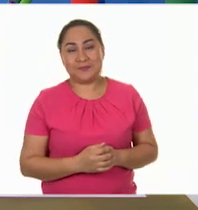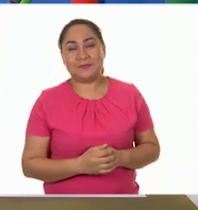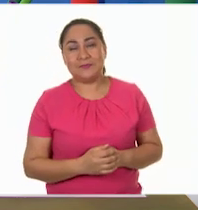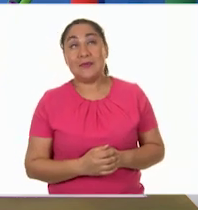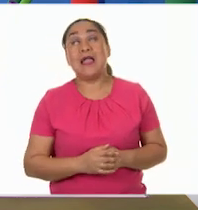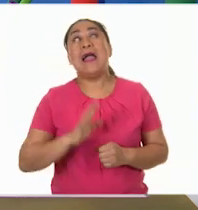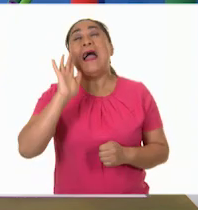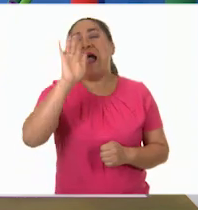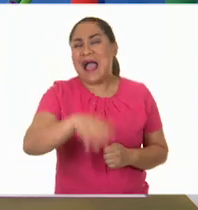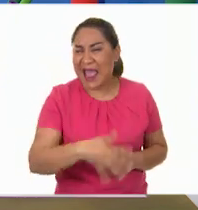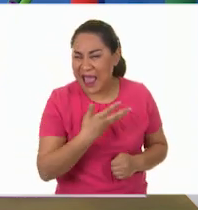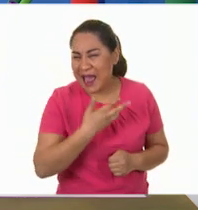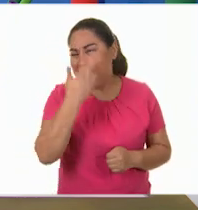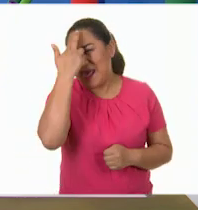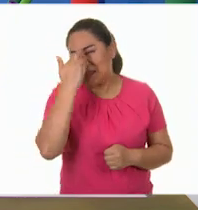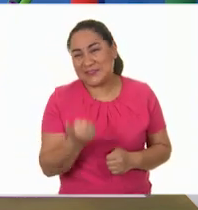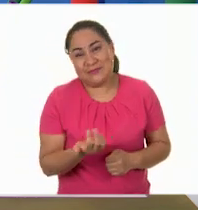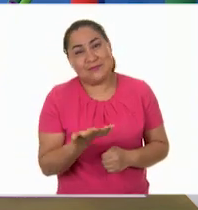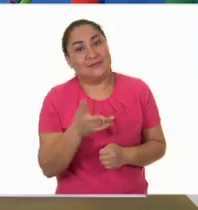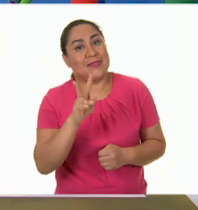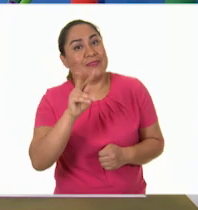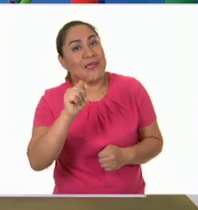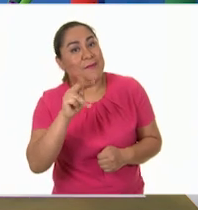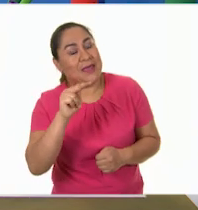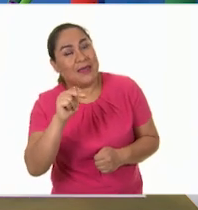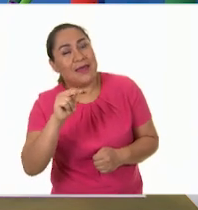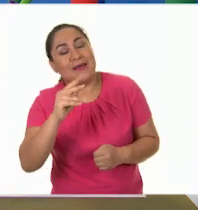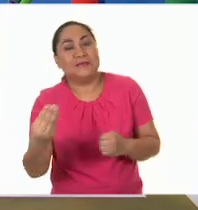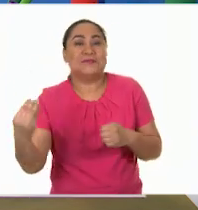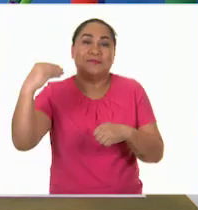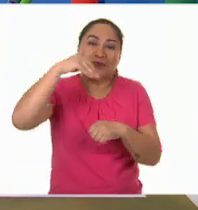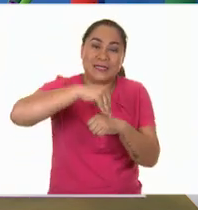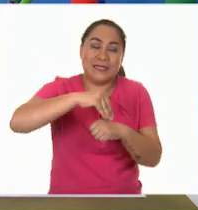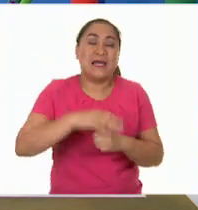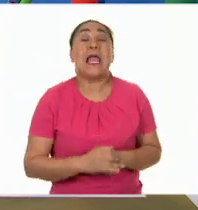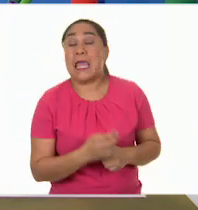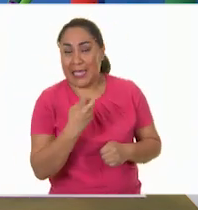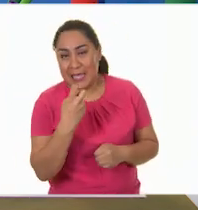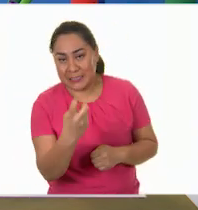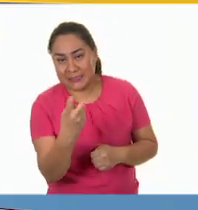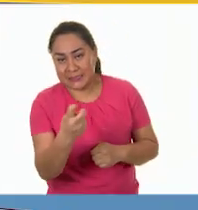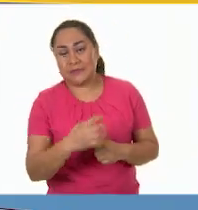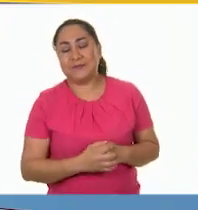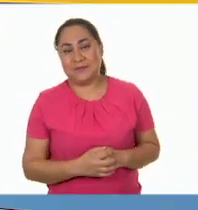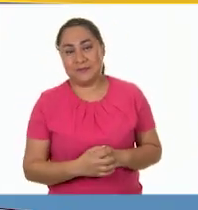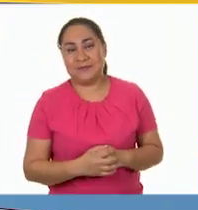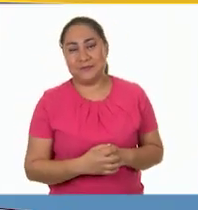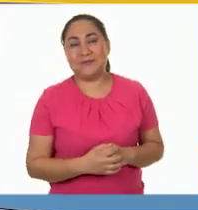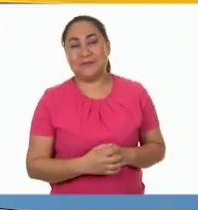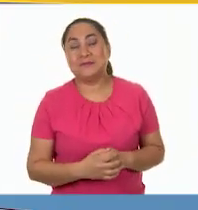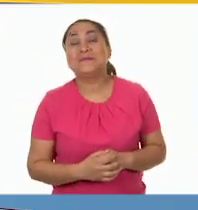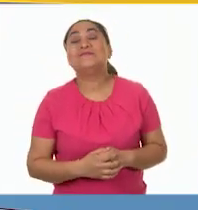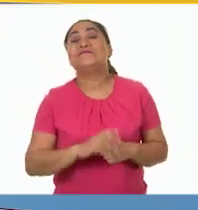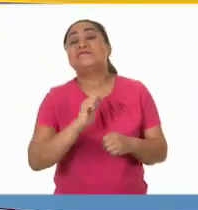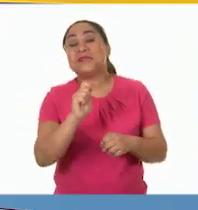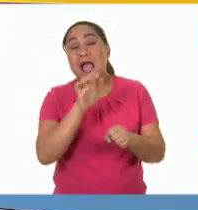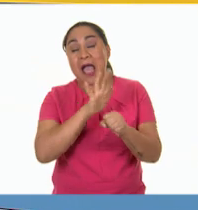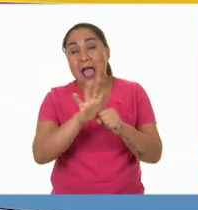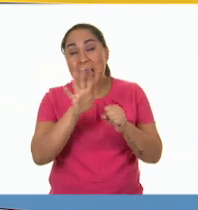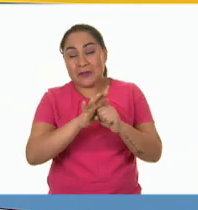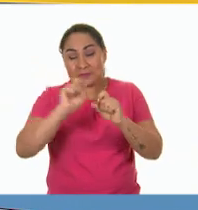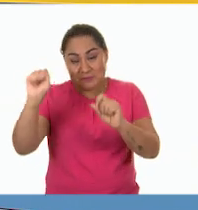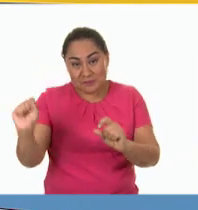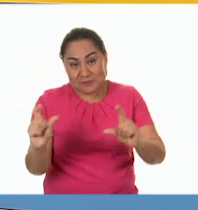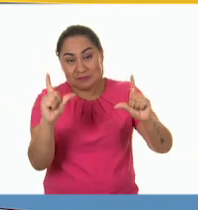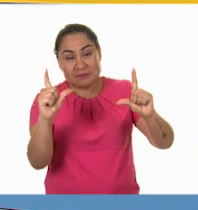¡Ah, por supuesto! La televisión. Exacto. Visite lugares lejanos a través del espejo